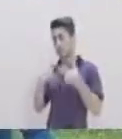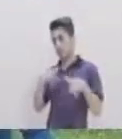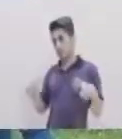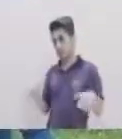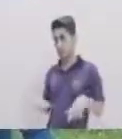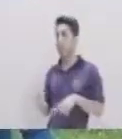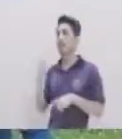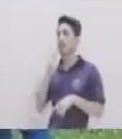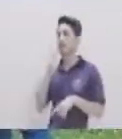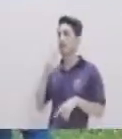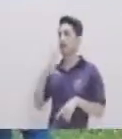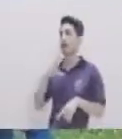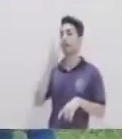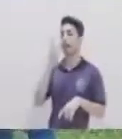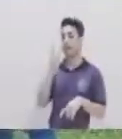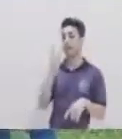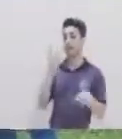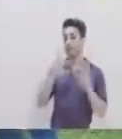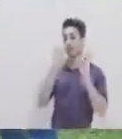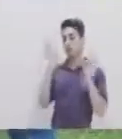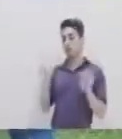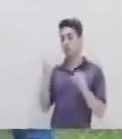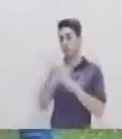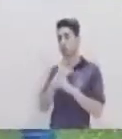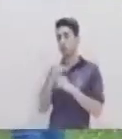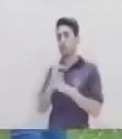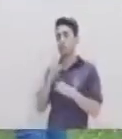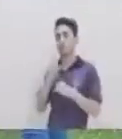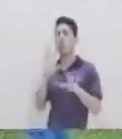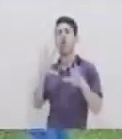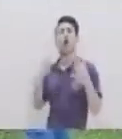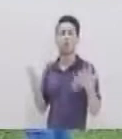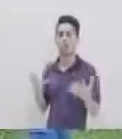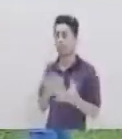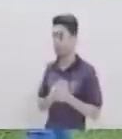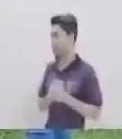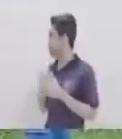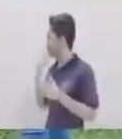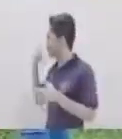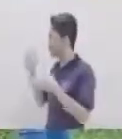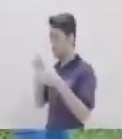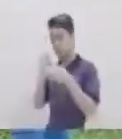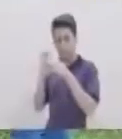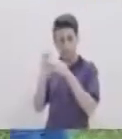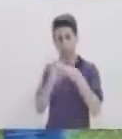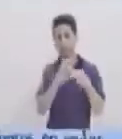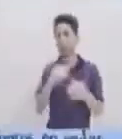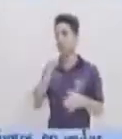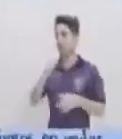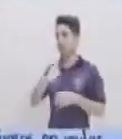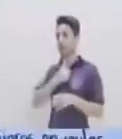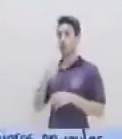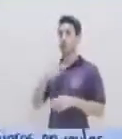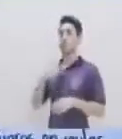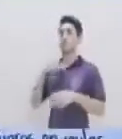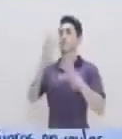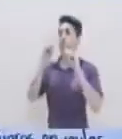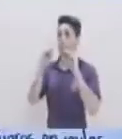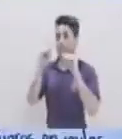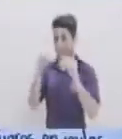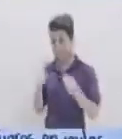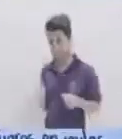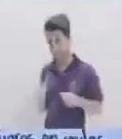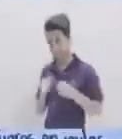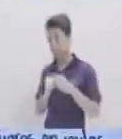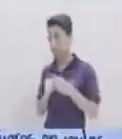el verbo hay tres modos de utilizar el verbo ¿Y cómo es que se utiliza el verbo? Esto va muy relacionado con la actitud del hablante